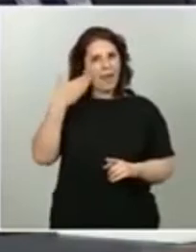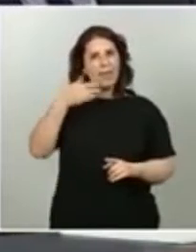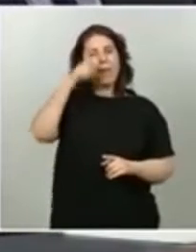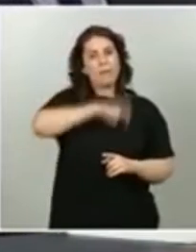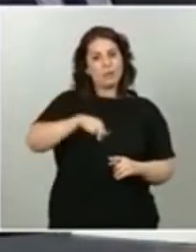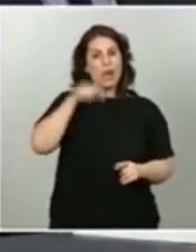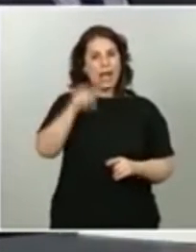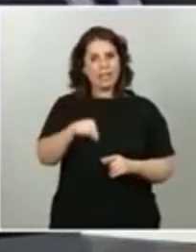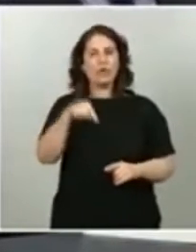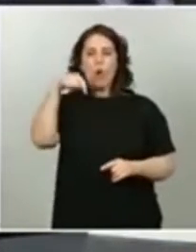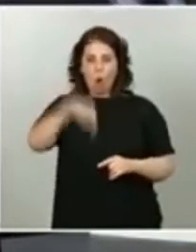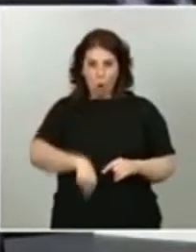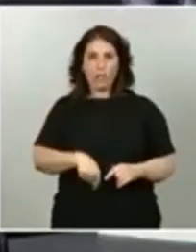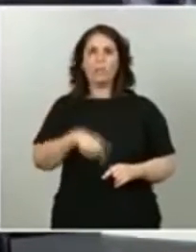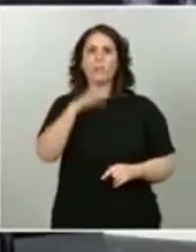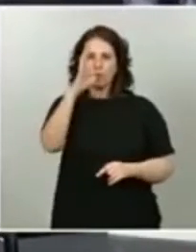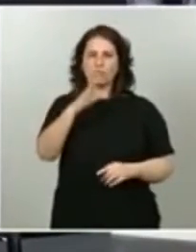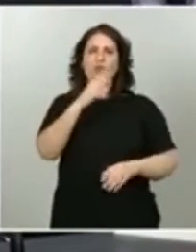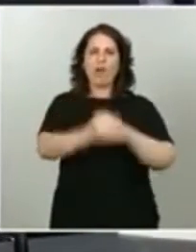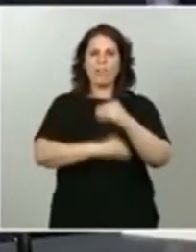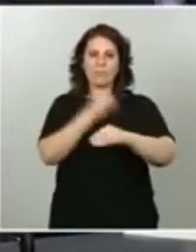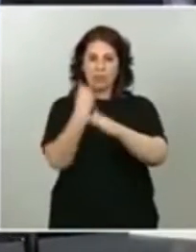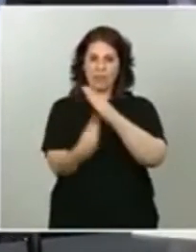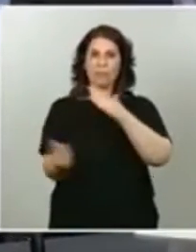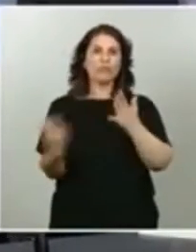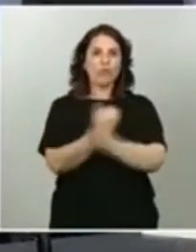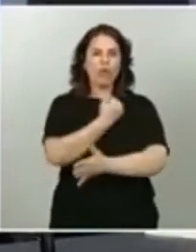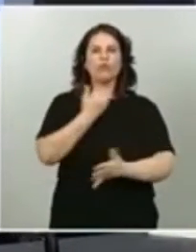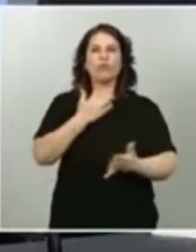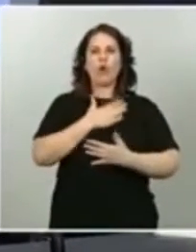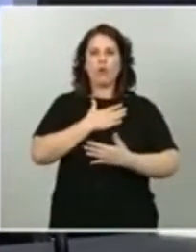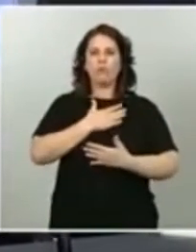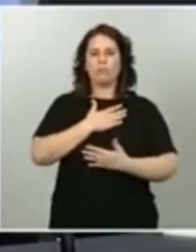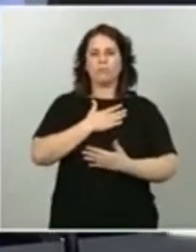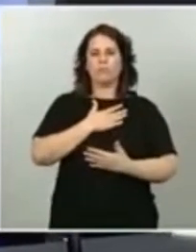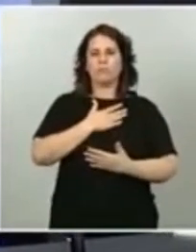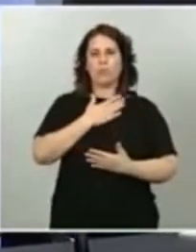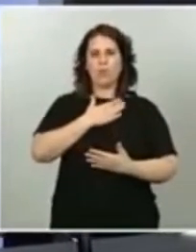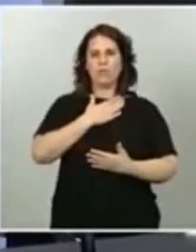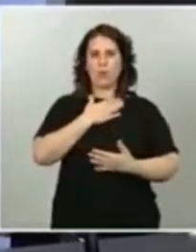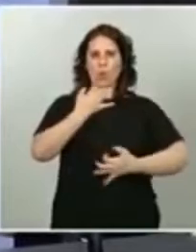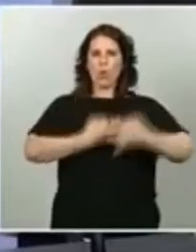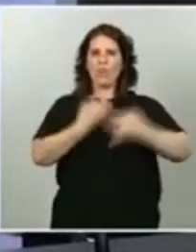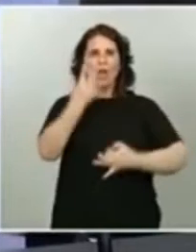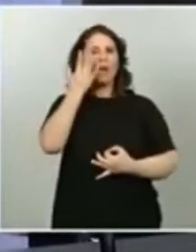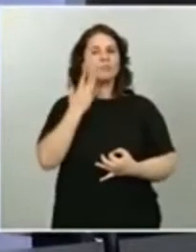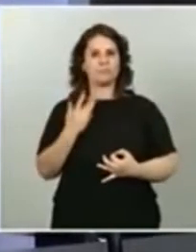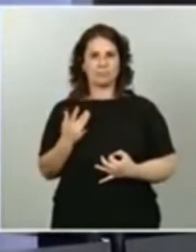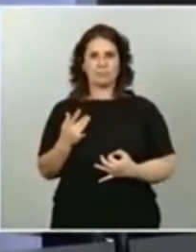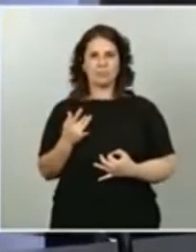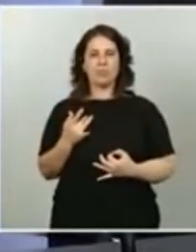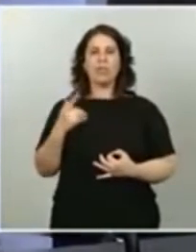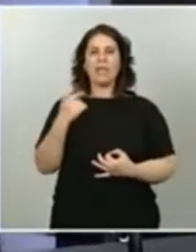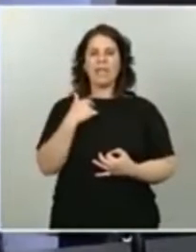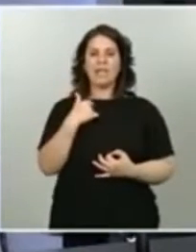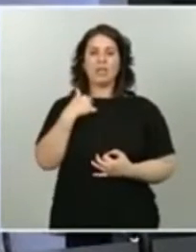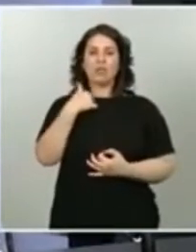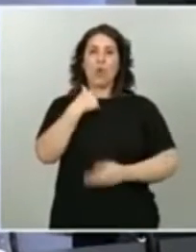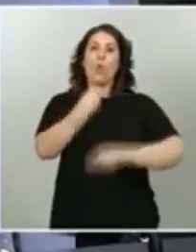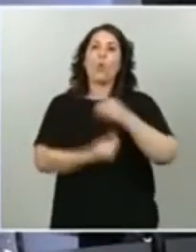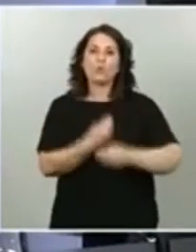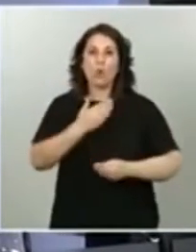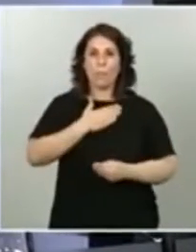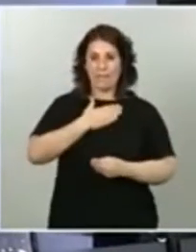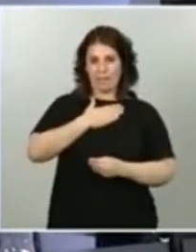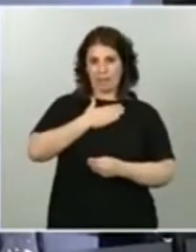hoy que todos nacemos con una capacidad jurídica y que somos capaces de proyectarla en función de nuestras capacidades